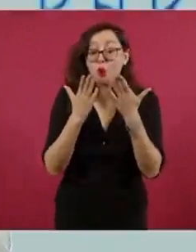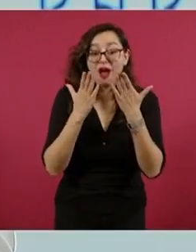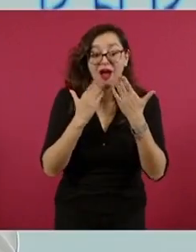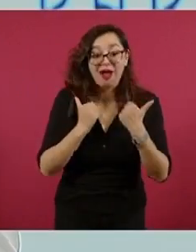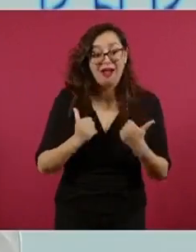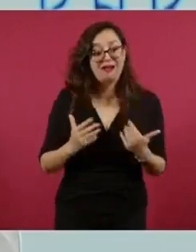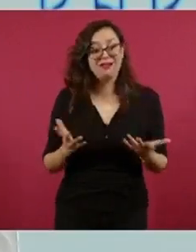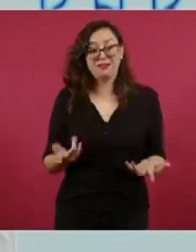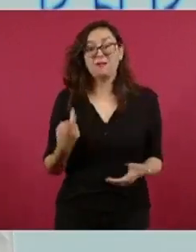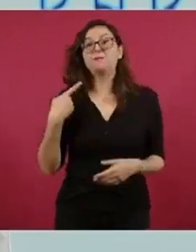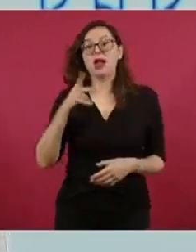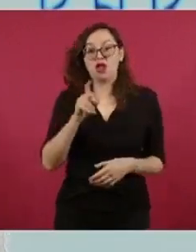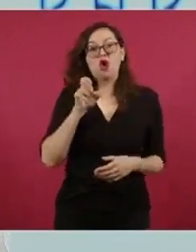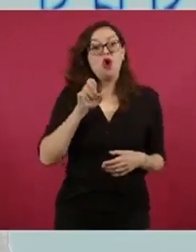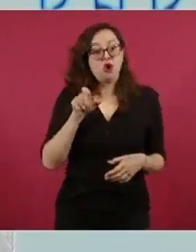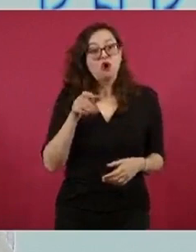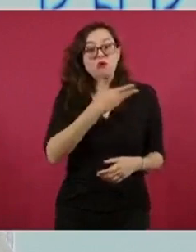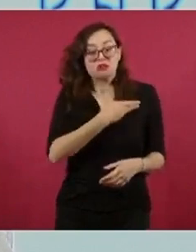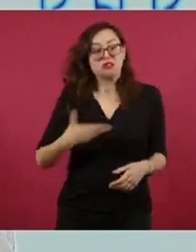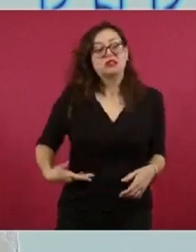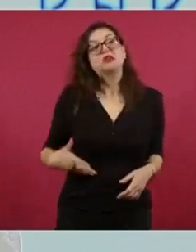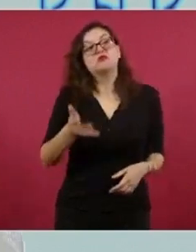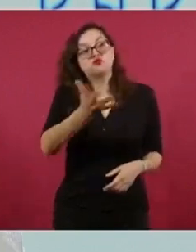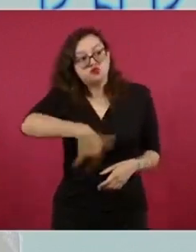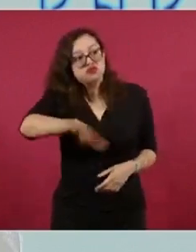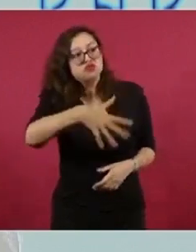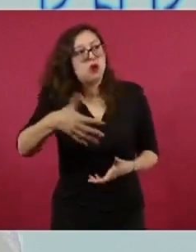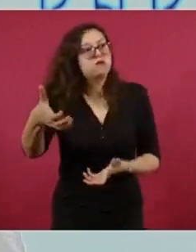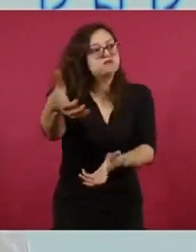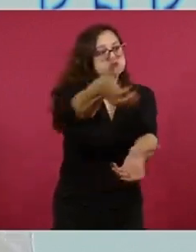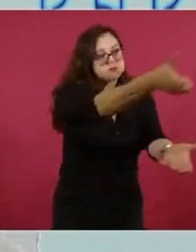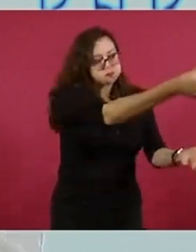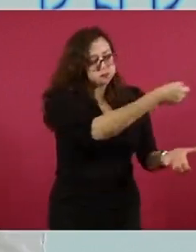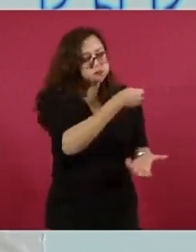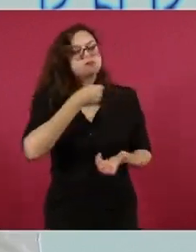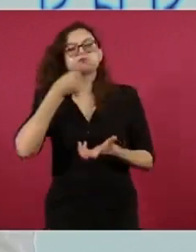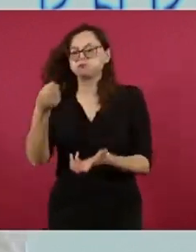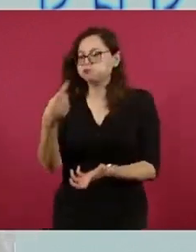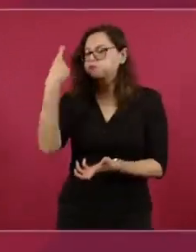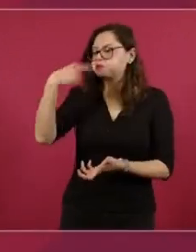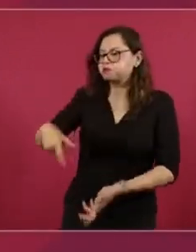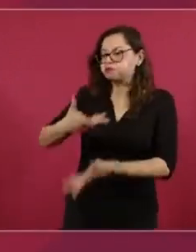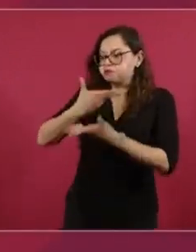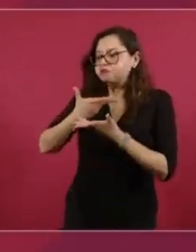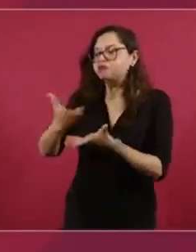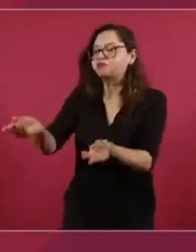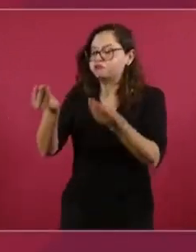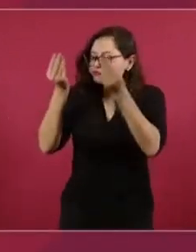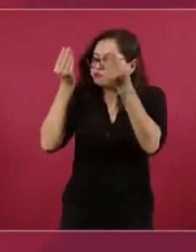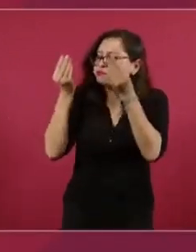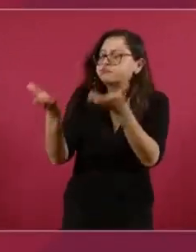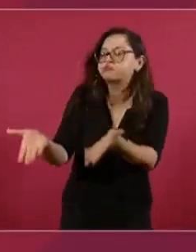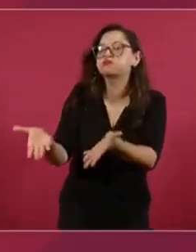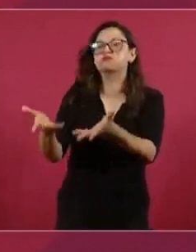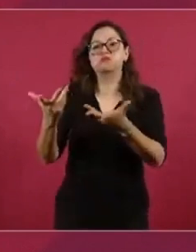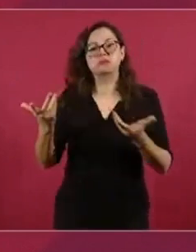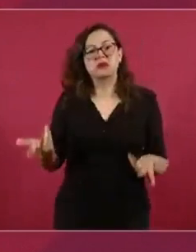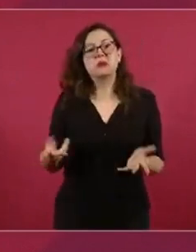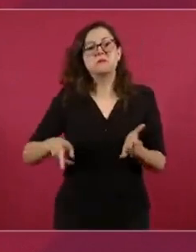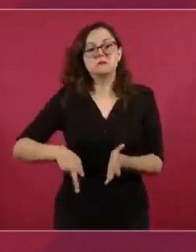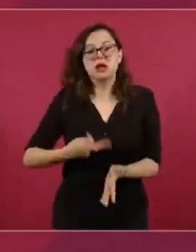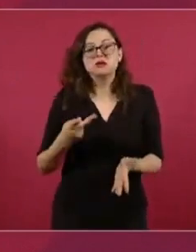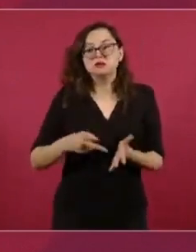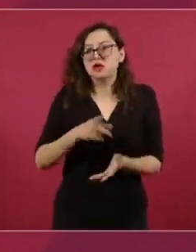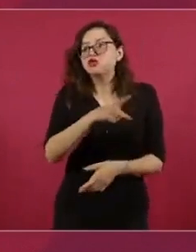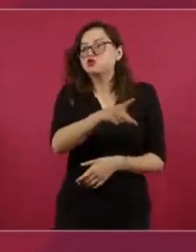sobre la institución y que en todo momento siempre estuvo presente. Y sé que fue un aliciente para todos ustedes a cada momento de partir, de a cada momento